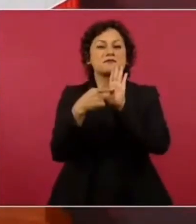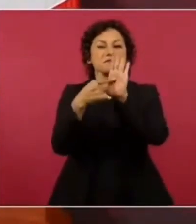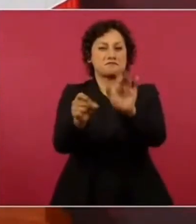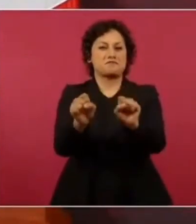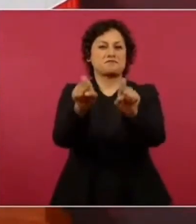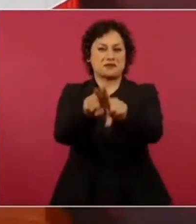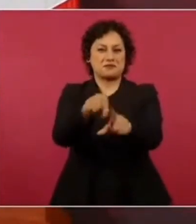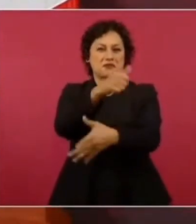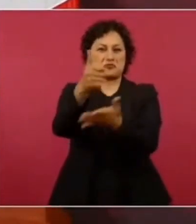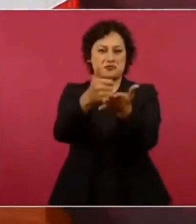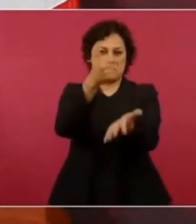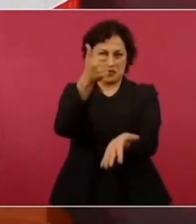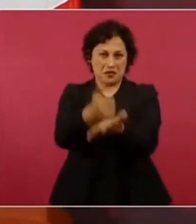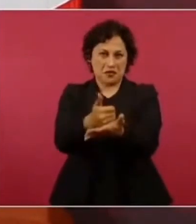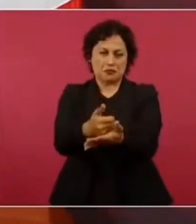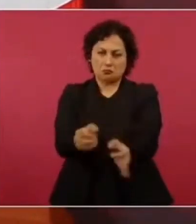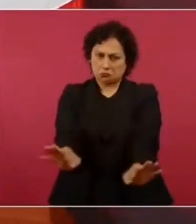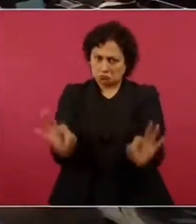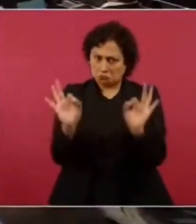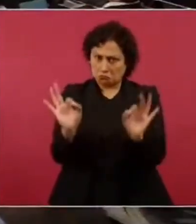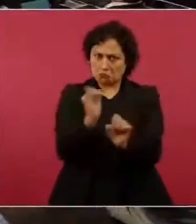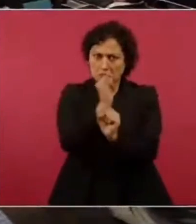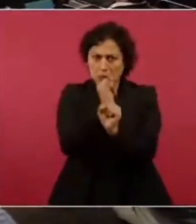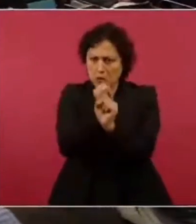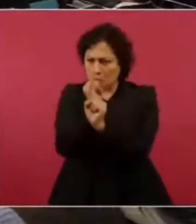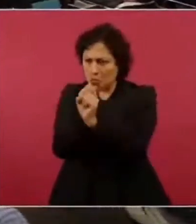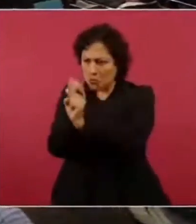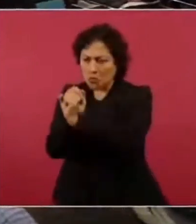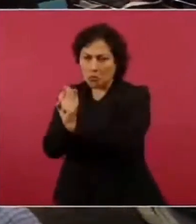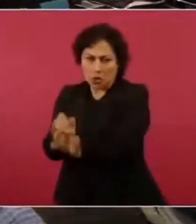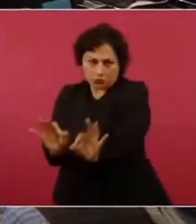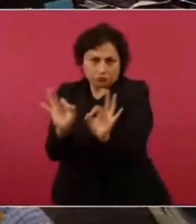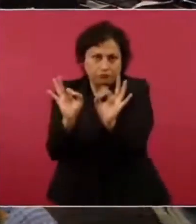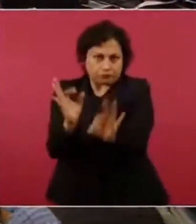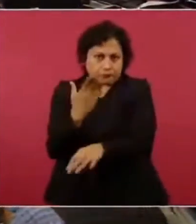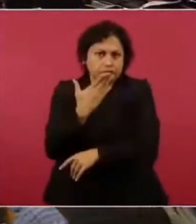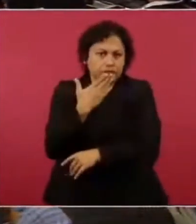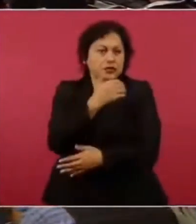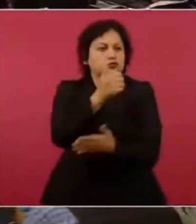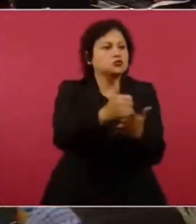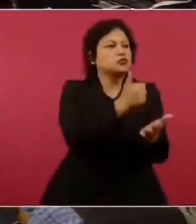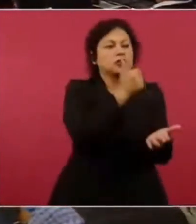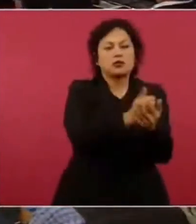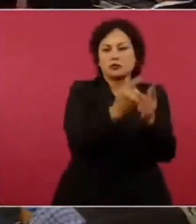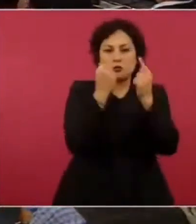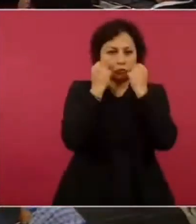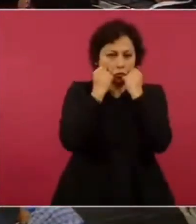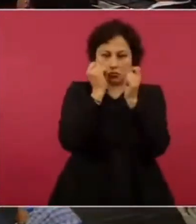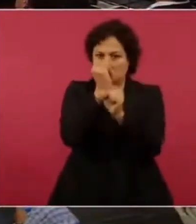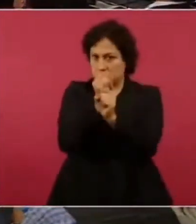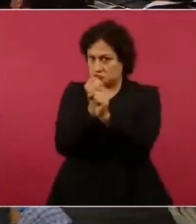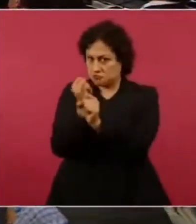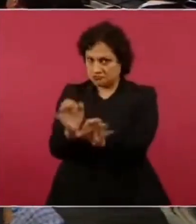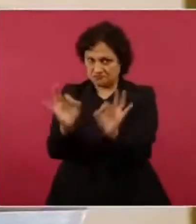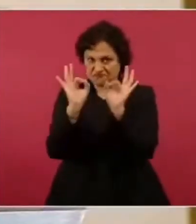pues es muy buena aún cuando son ciudades pero nosotros